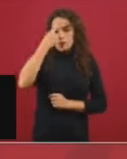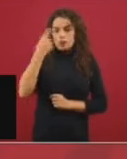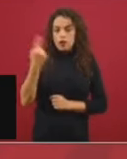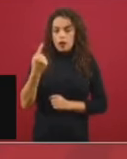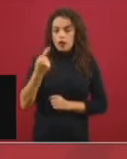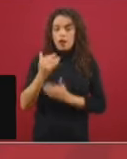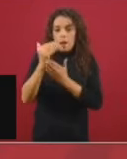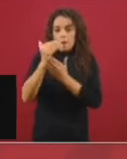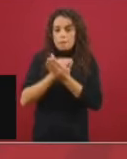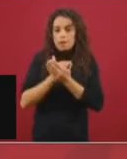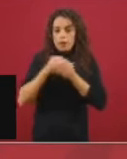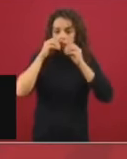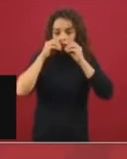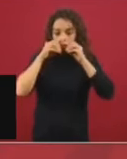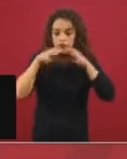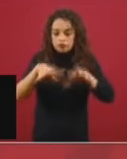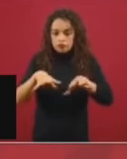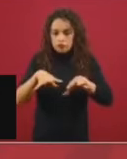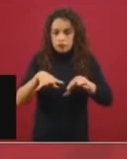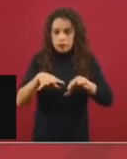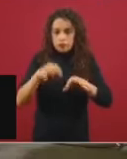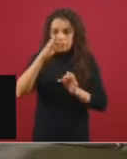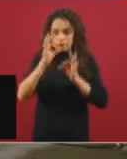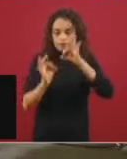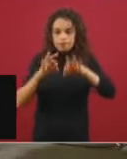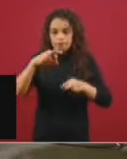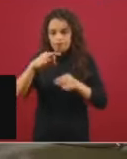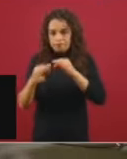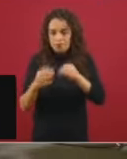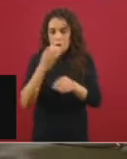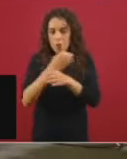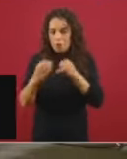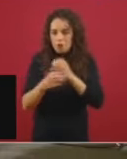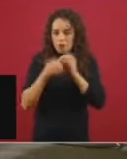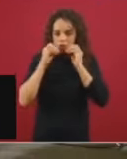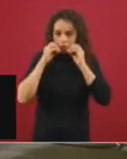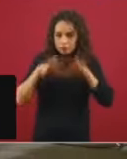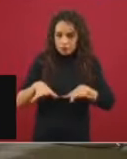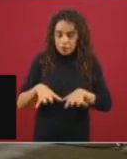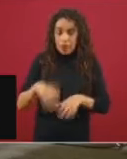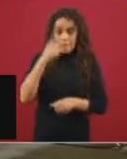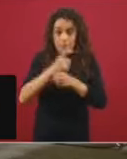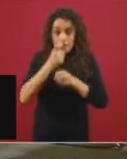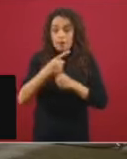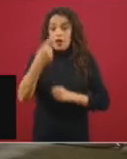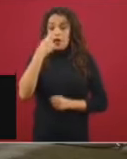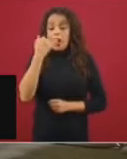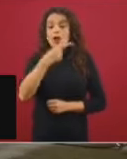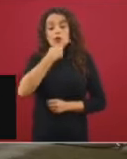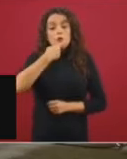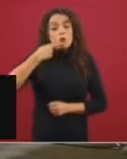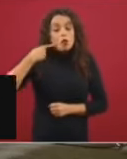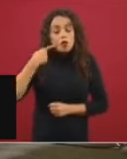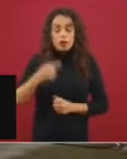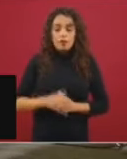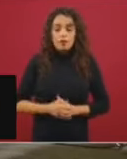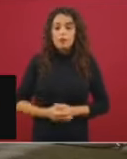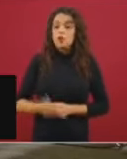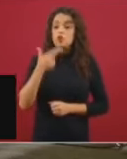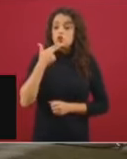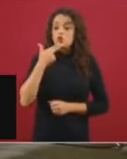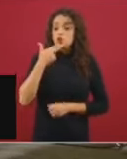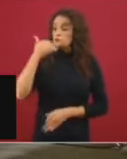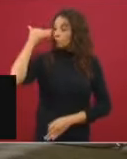propagación de partículas a partir de la nariz y boca de alguien infectante. Su uso comunitario